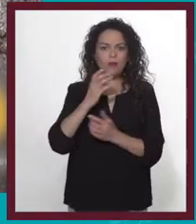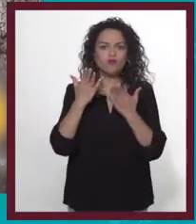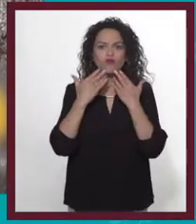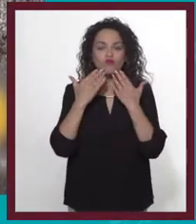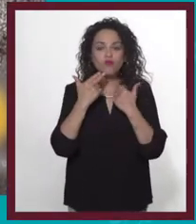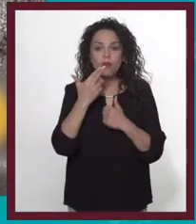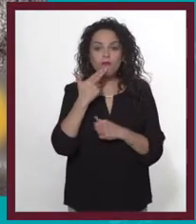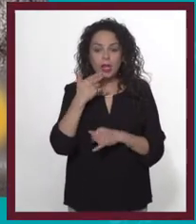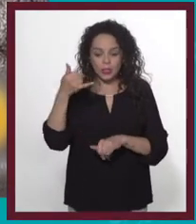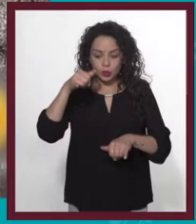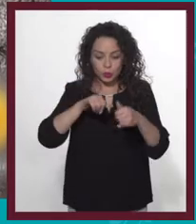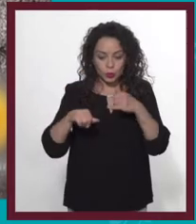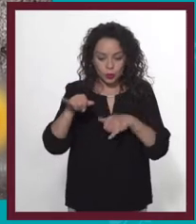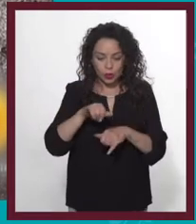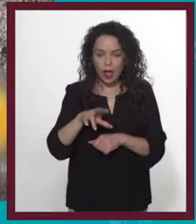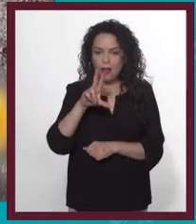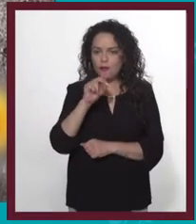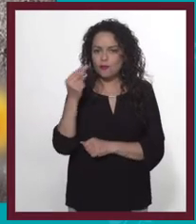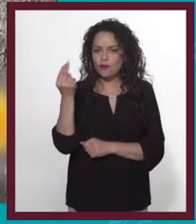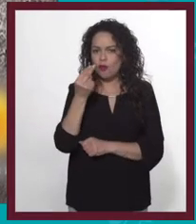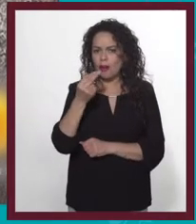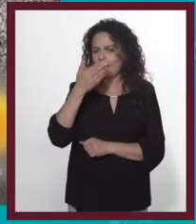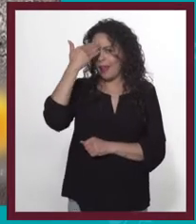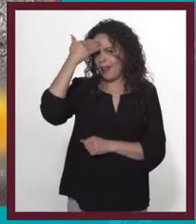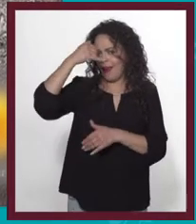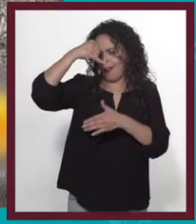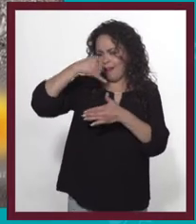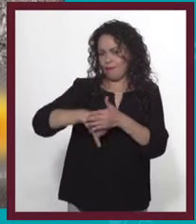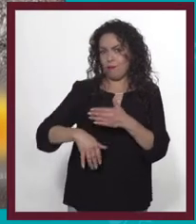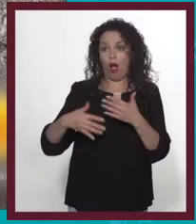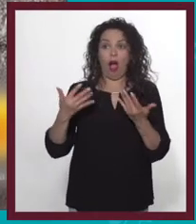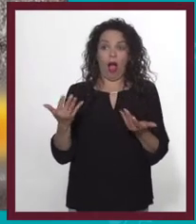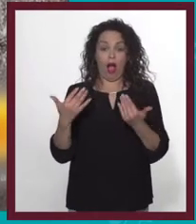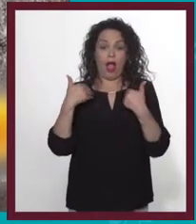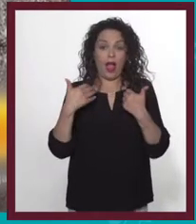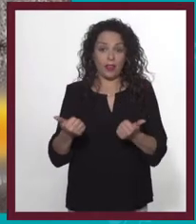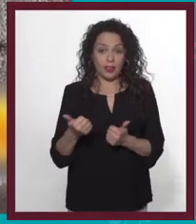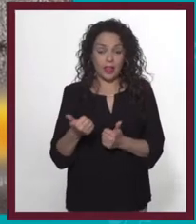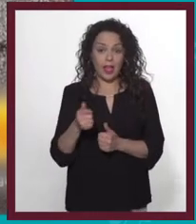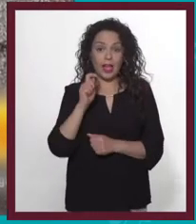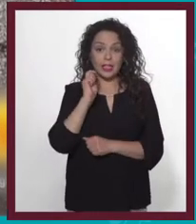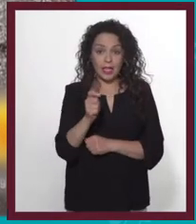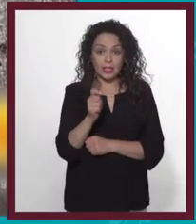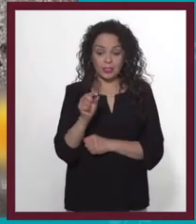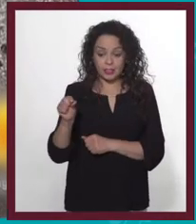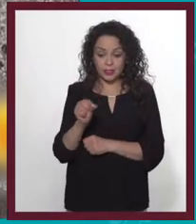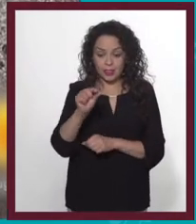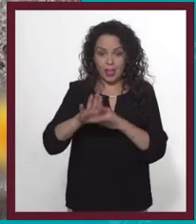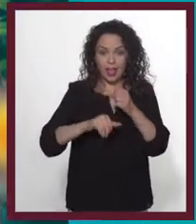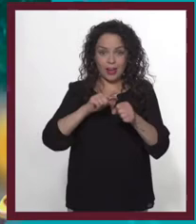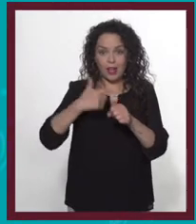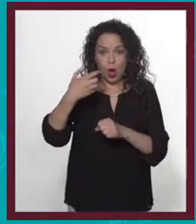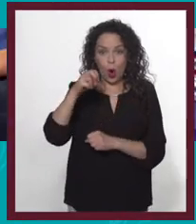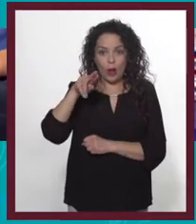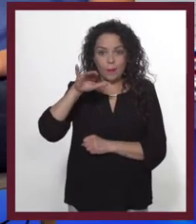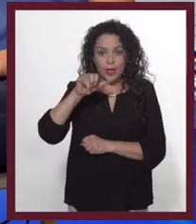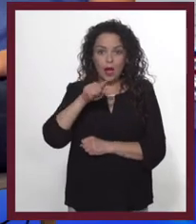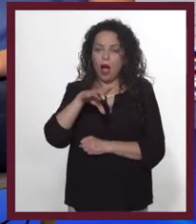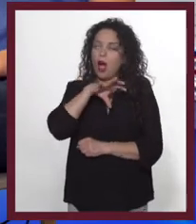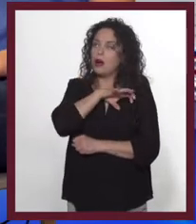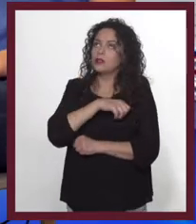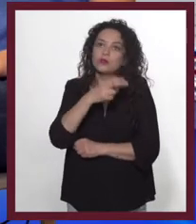paleta sin azúcar no hace falta tener un conocimiento muy sofisticado para entender que las hormigas aman el dulce.